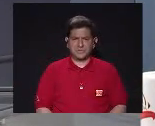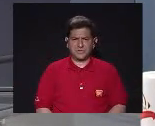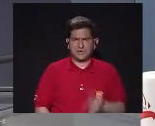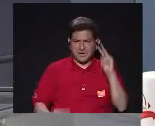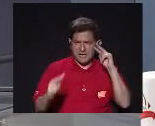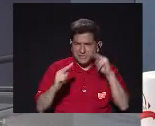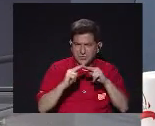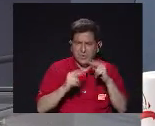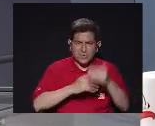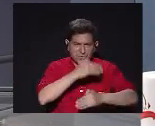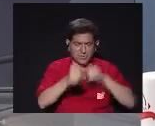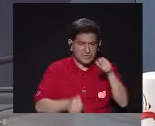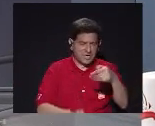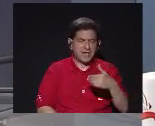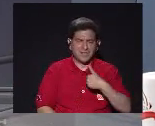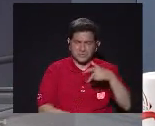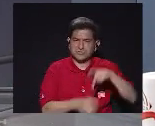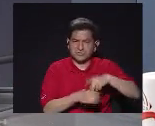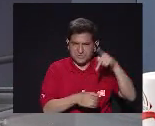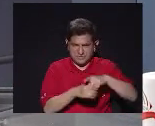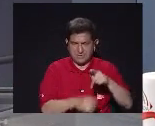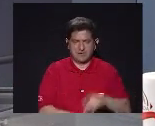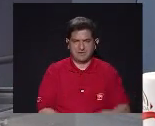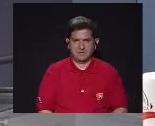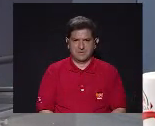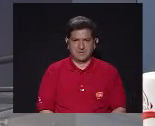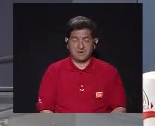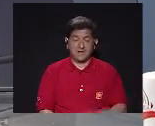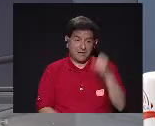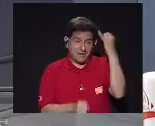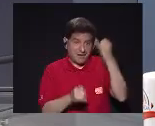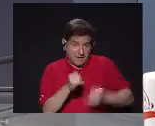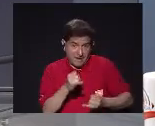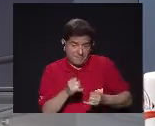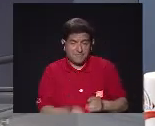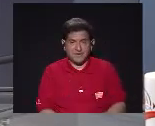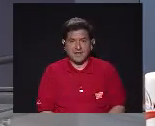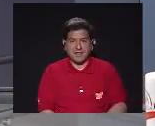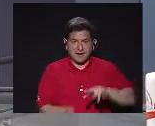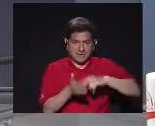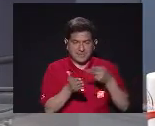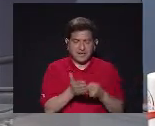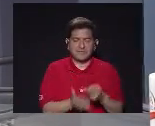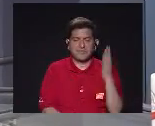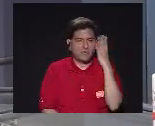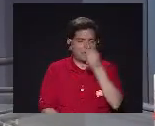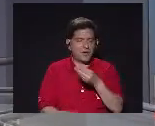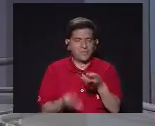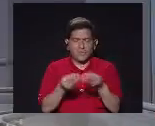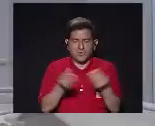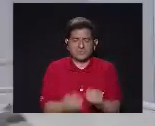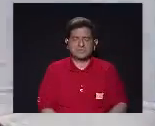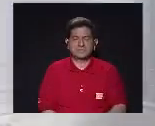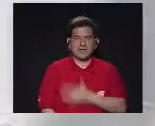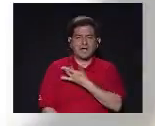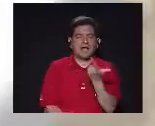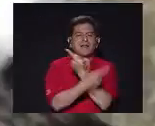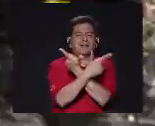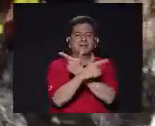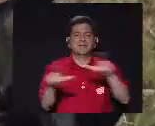Conozcamos un poco El proceso En el que ellos Han participado Que terminó En esta Hermosa producción Almas en vuelo